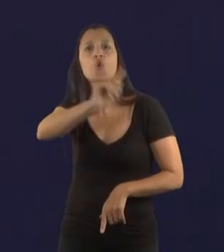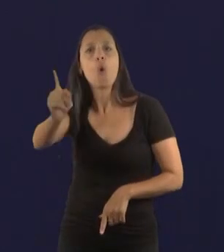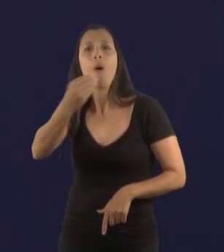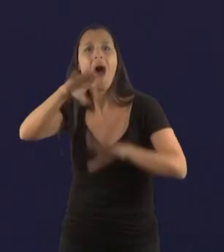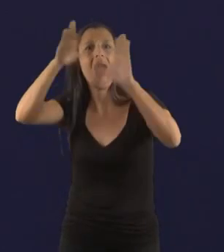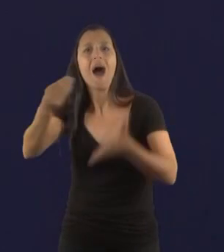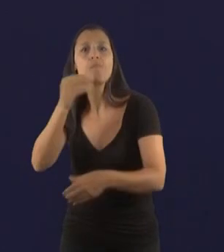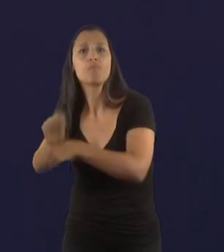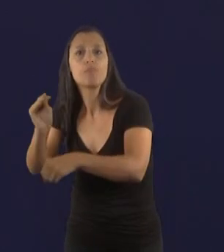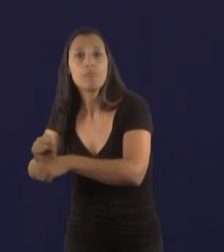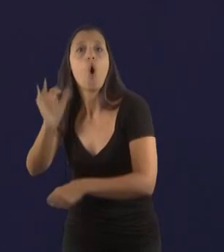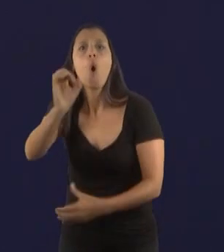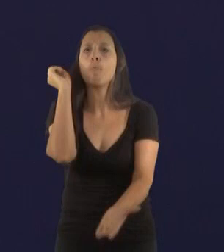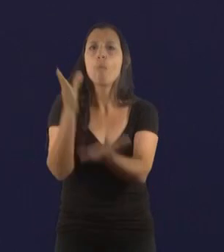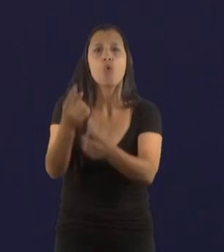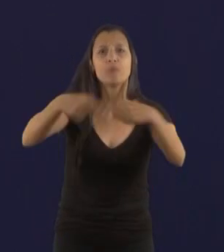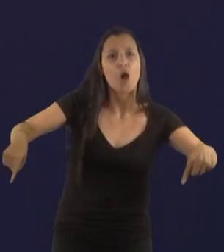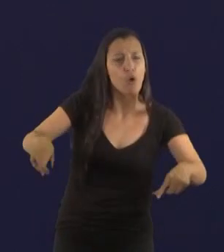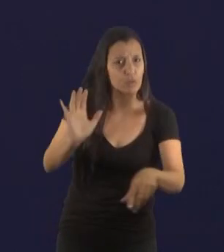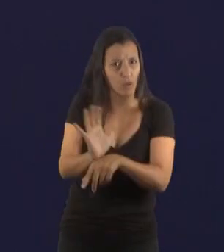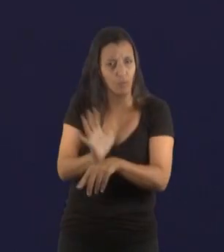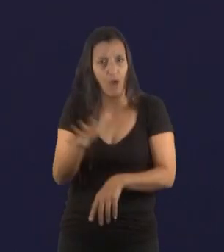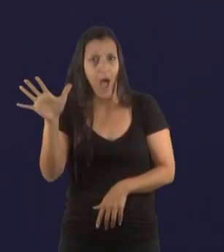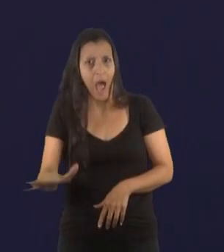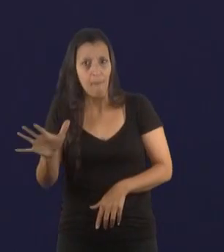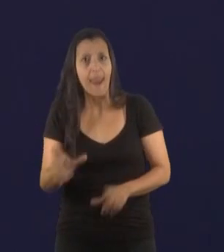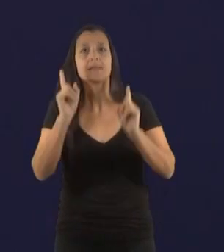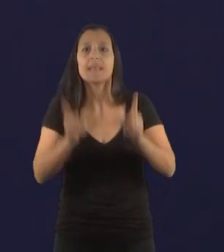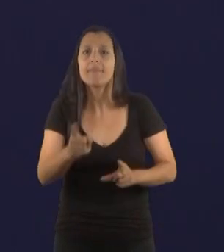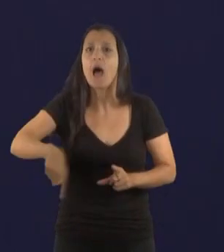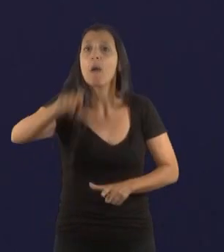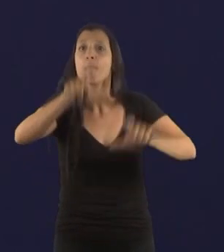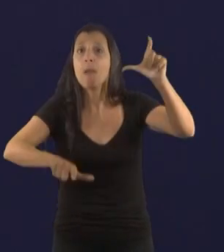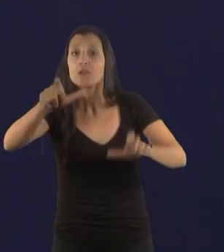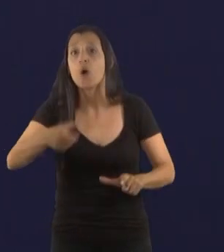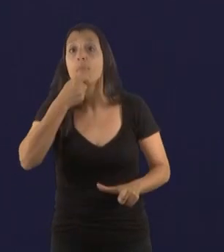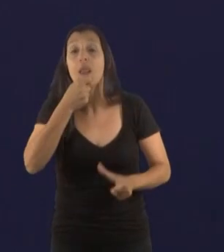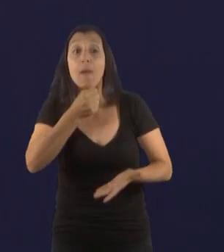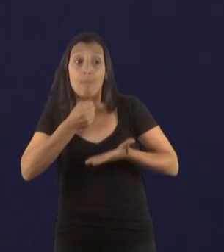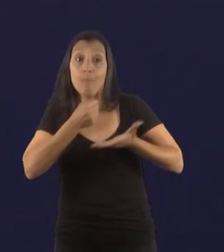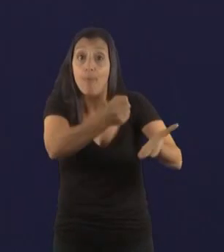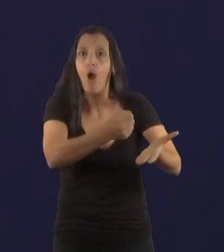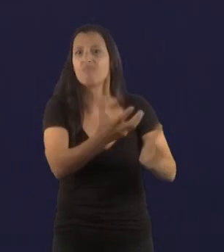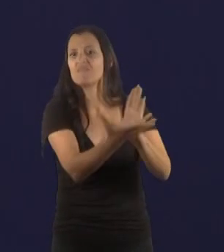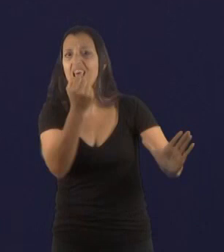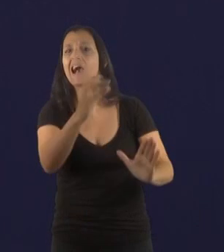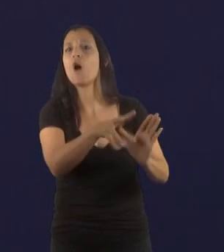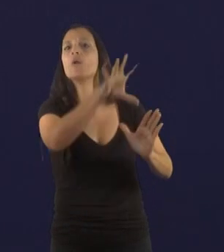algún tipo de multa, además de por supuesto quitarles parte de lo que cobran de plan social.